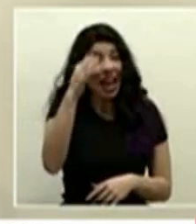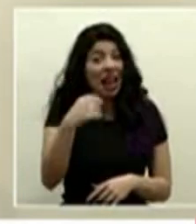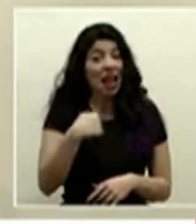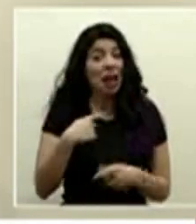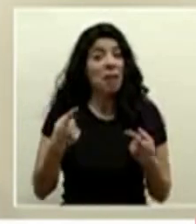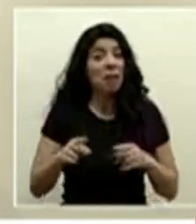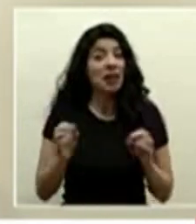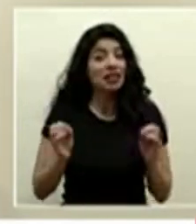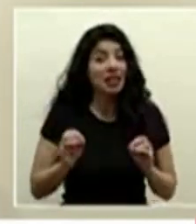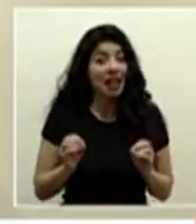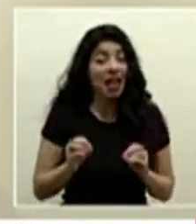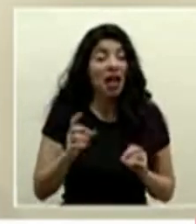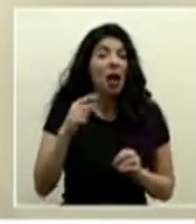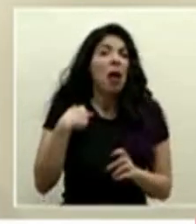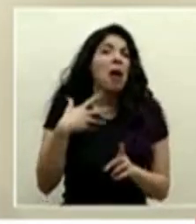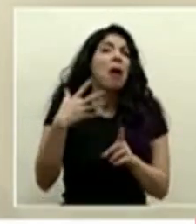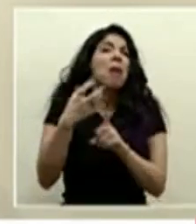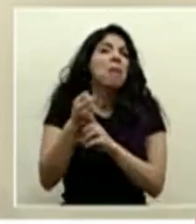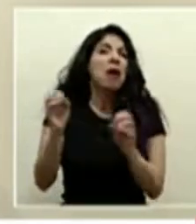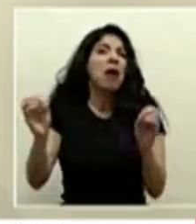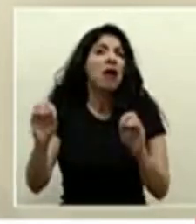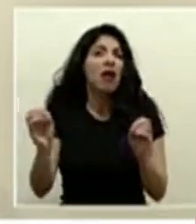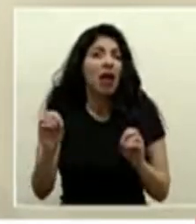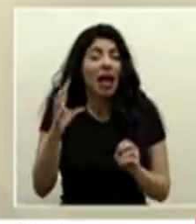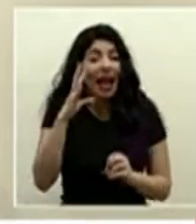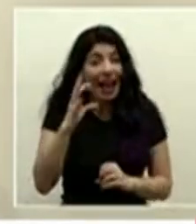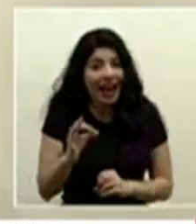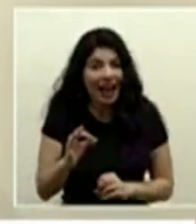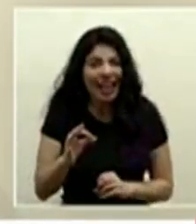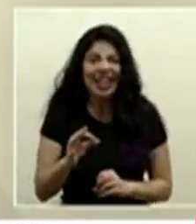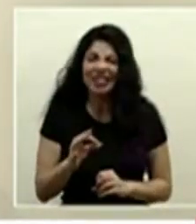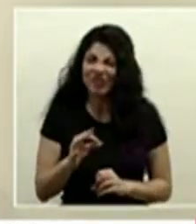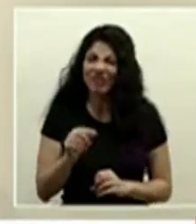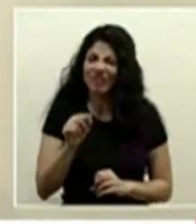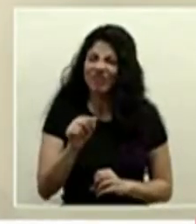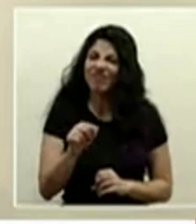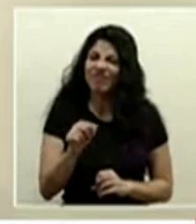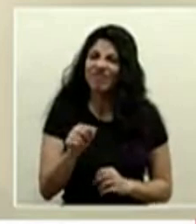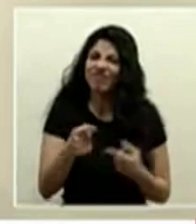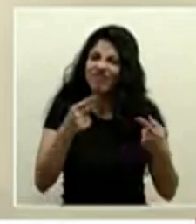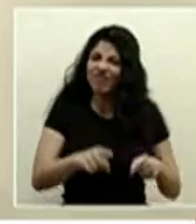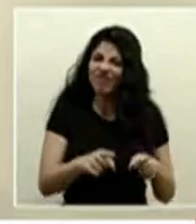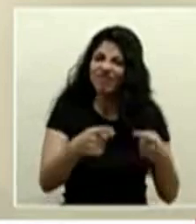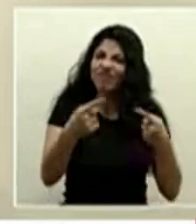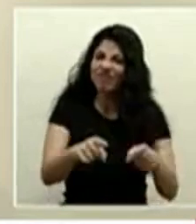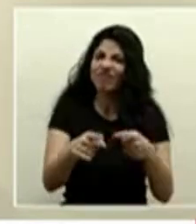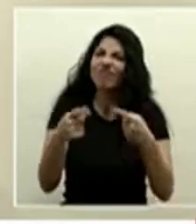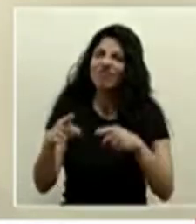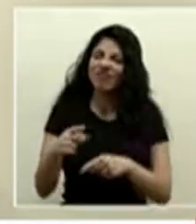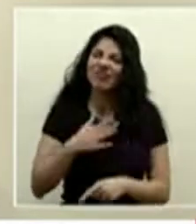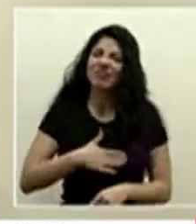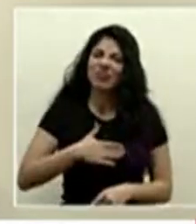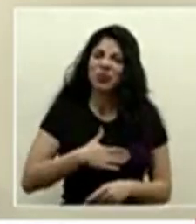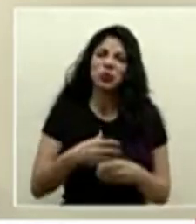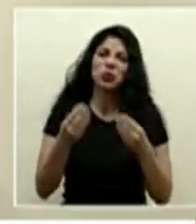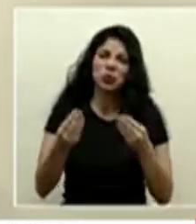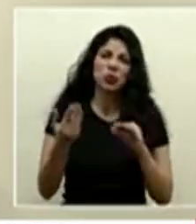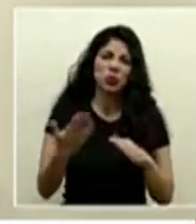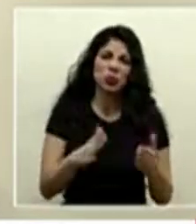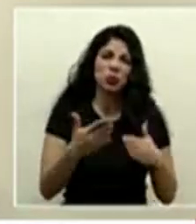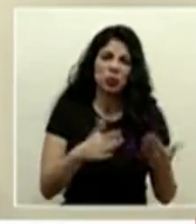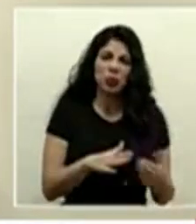nosotros o que no va a afectar a la gente que está rodeando a nosotros así es como justamente han ocurrido lamentablemente muchos de los